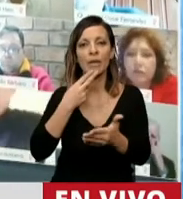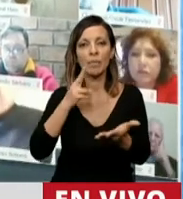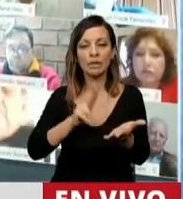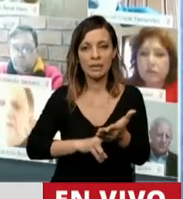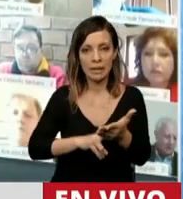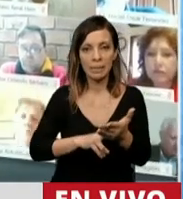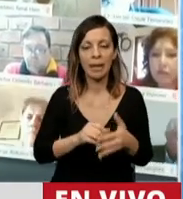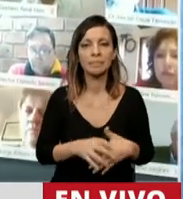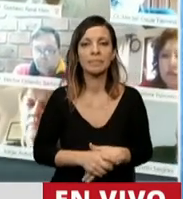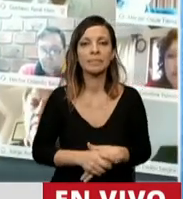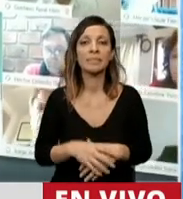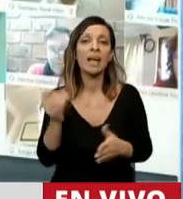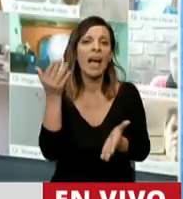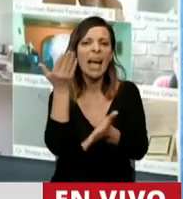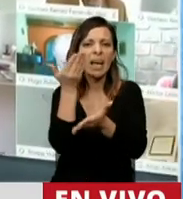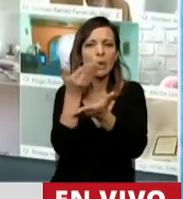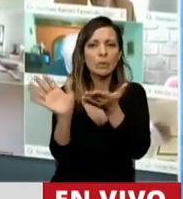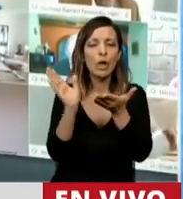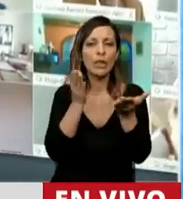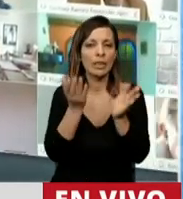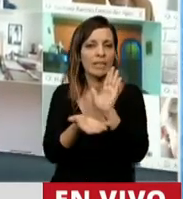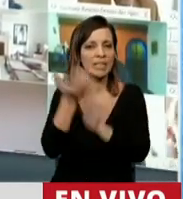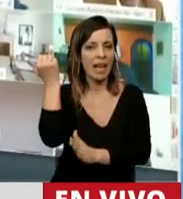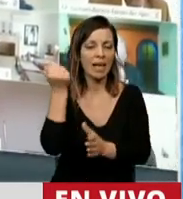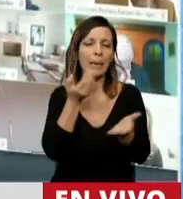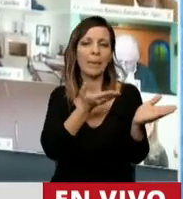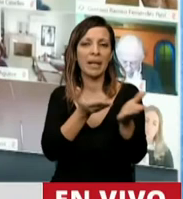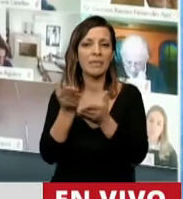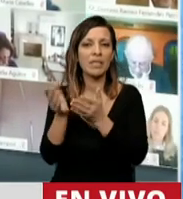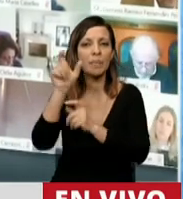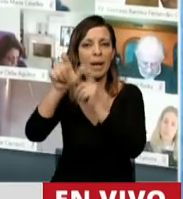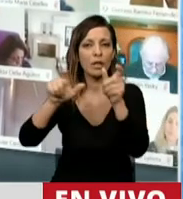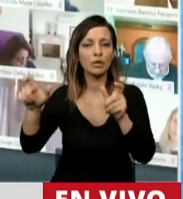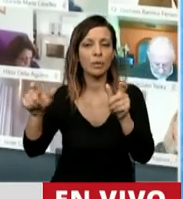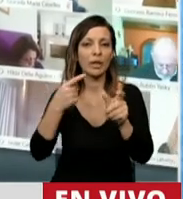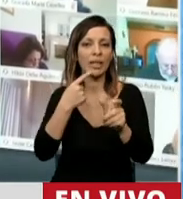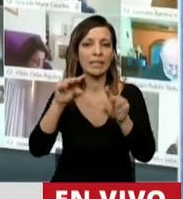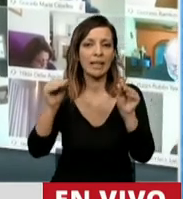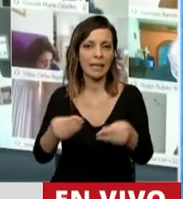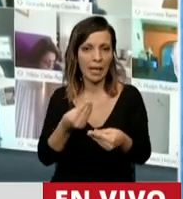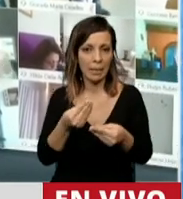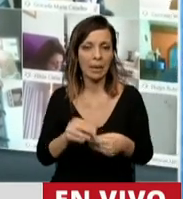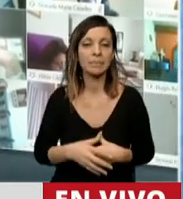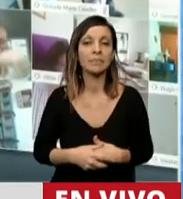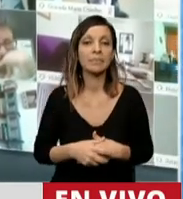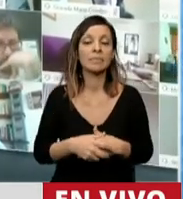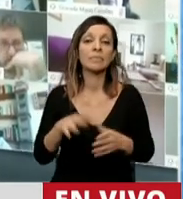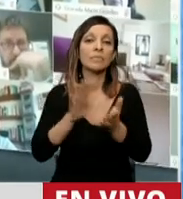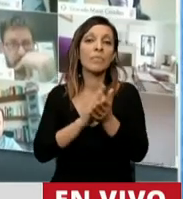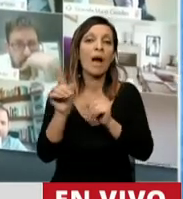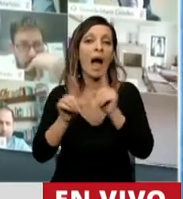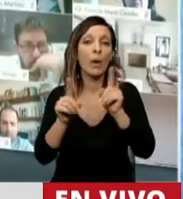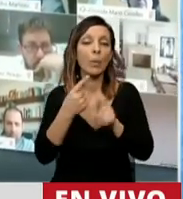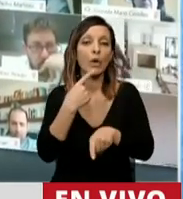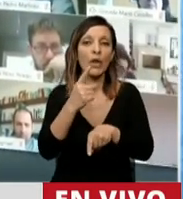Señor presidente, la exclusión de los beneficios a los sujetos declarados en quiebra respecto de los cuales no se ha dispuesto a la